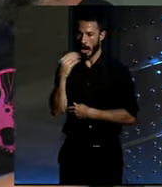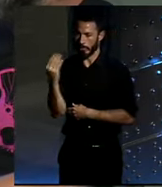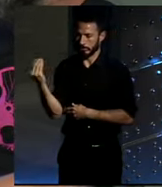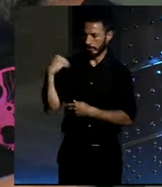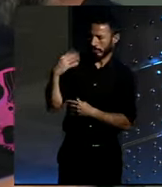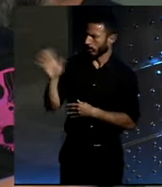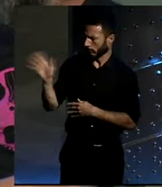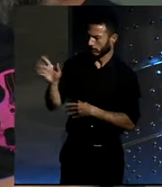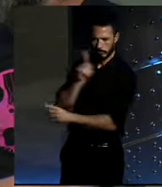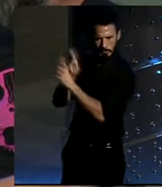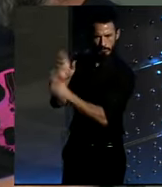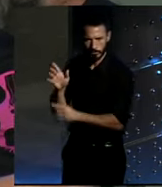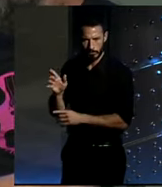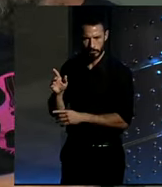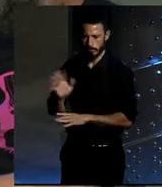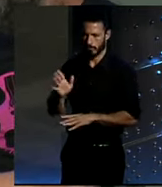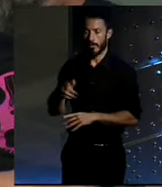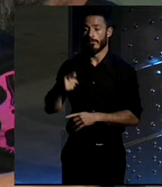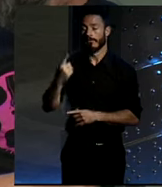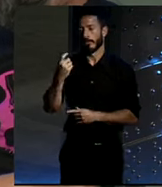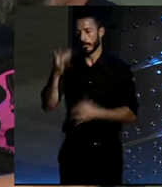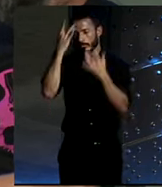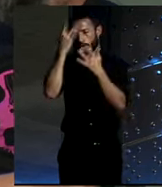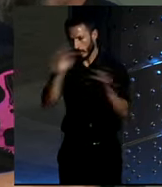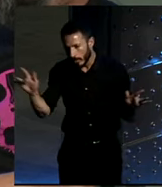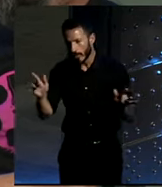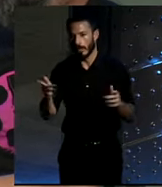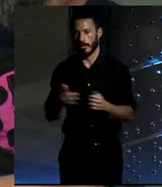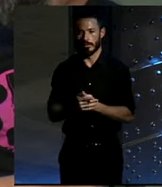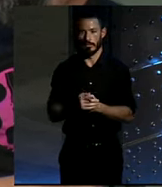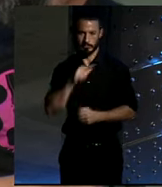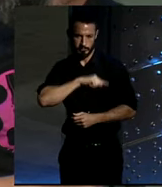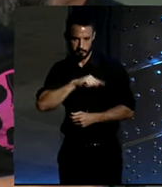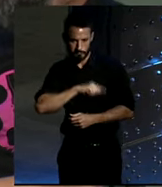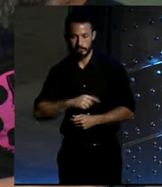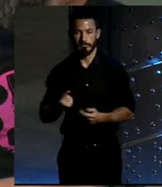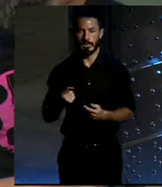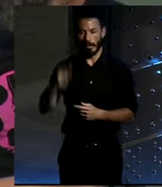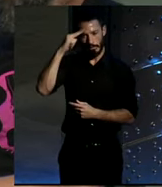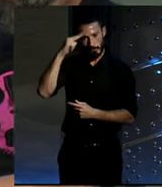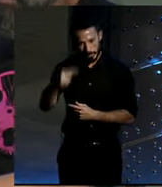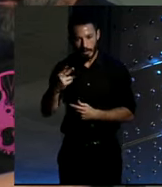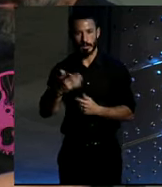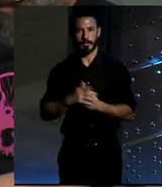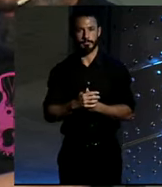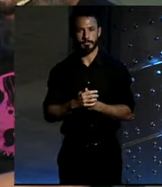Entonces, lo que a mí me parece que falta es mucha conciencia. Más que educación, es una cuestión de conciencia, de respeto y